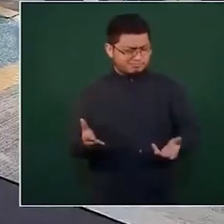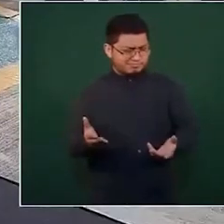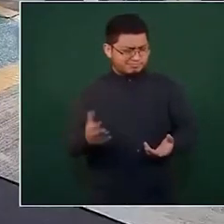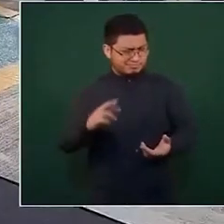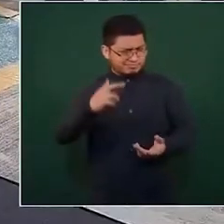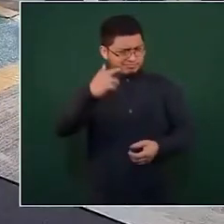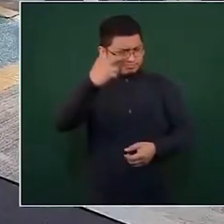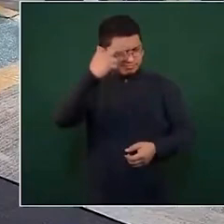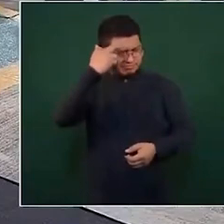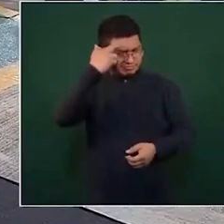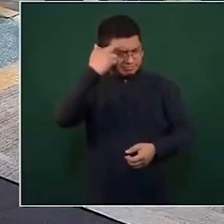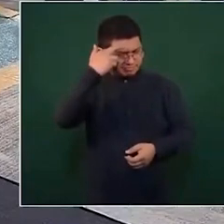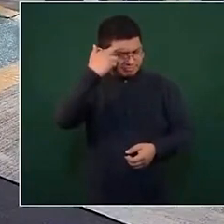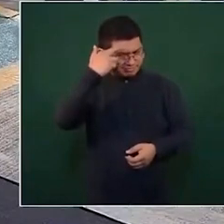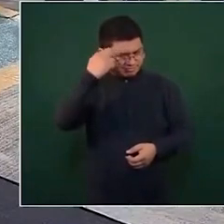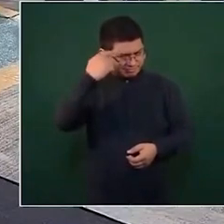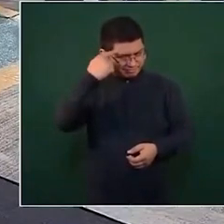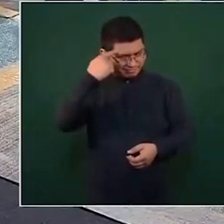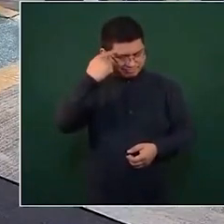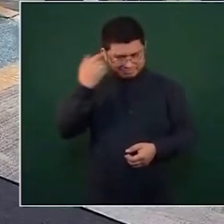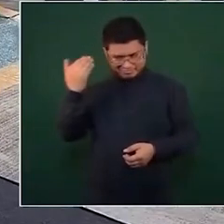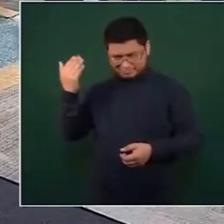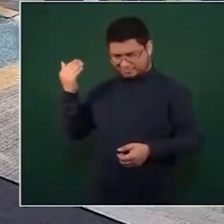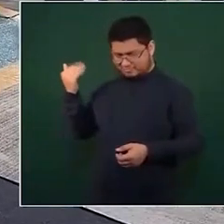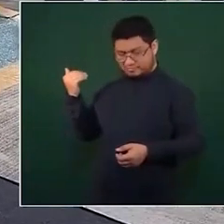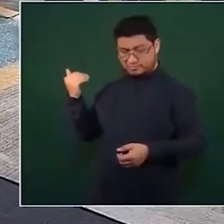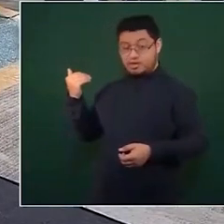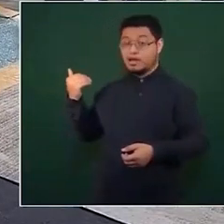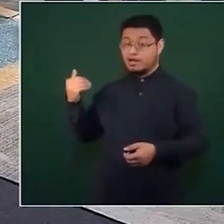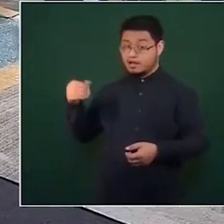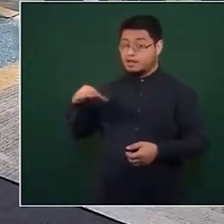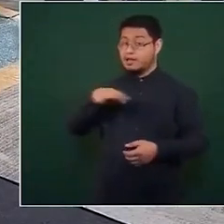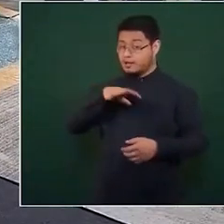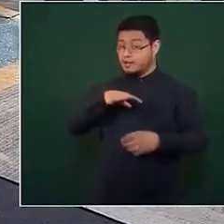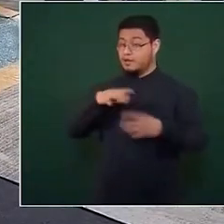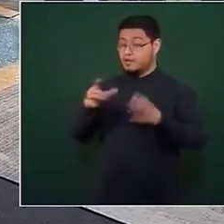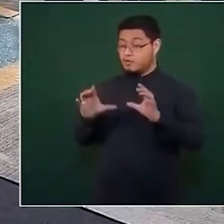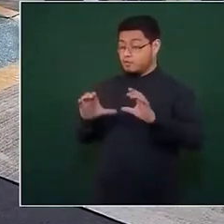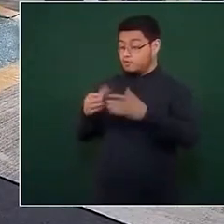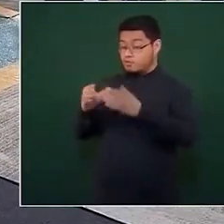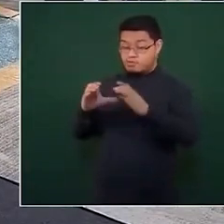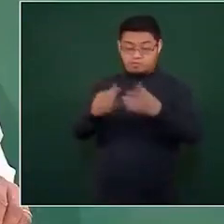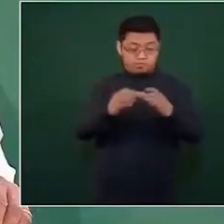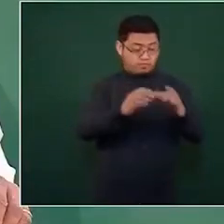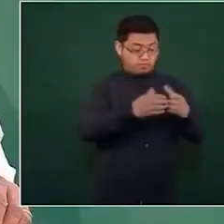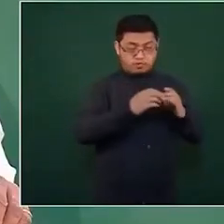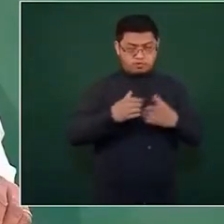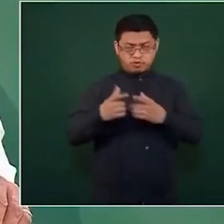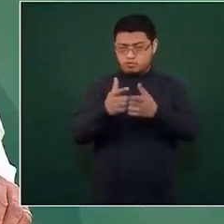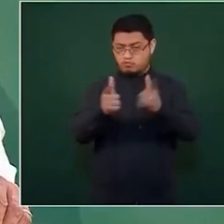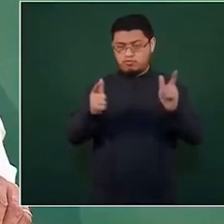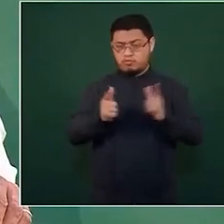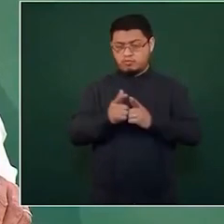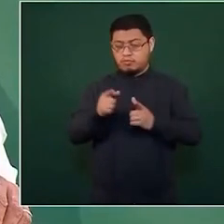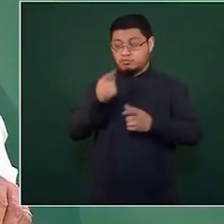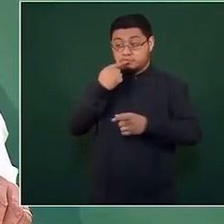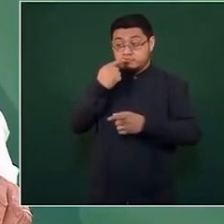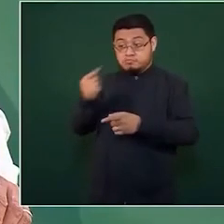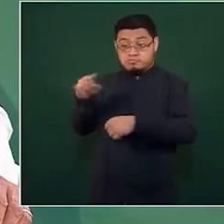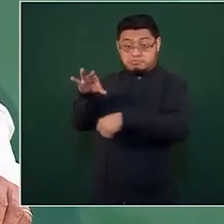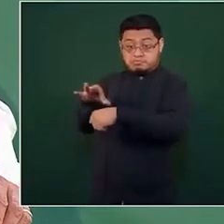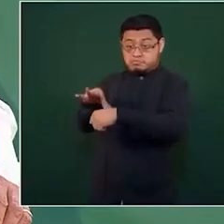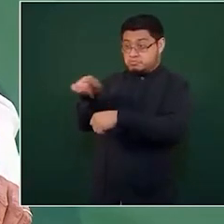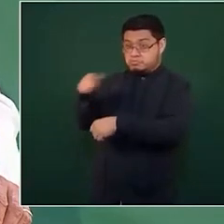inició la vacunación pues hubo grupos de médicos también que iban a promover el amparo porque no querían